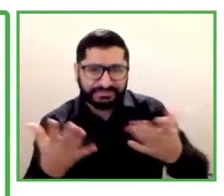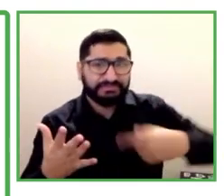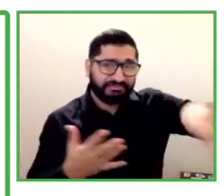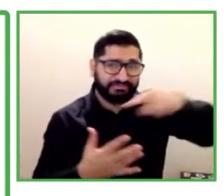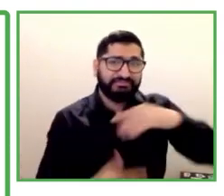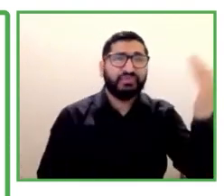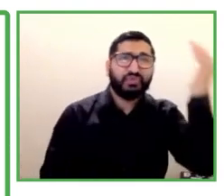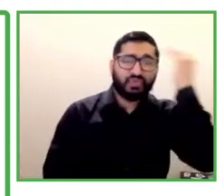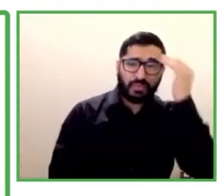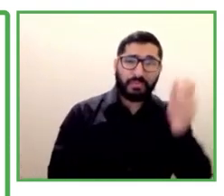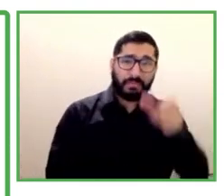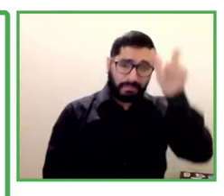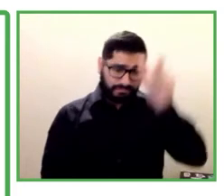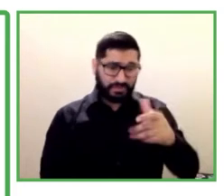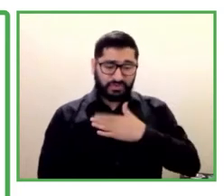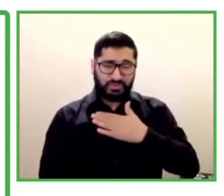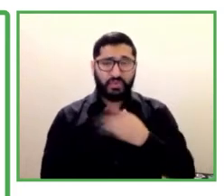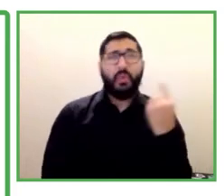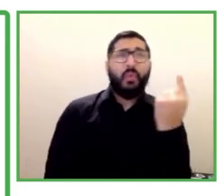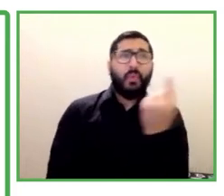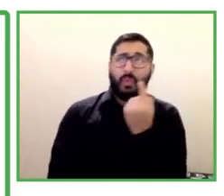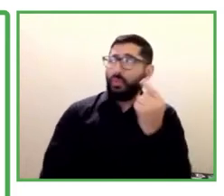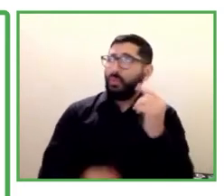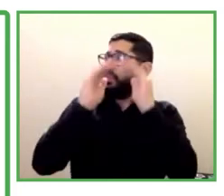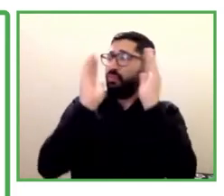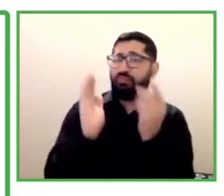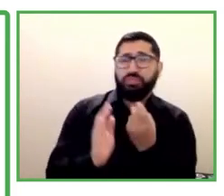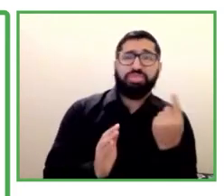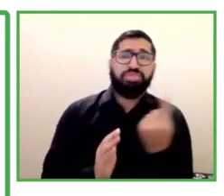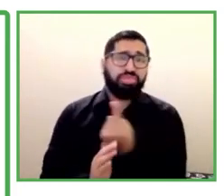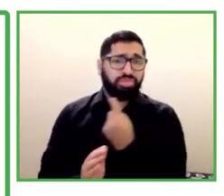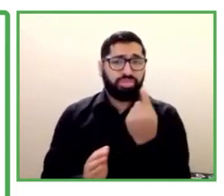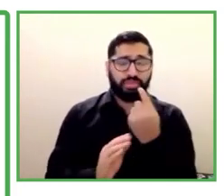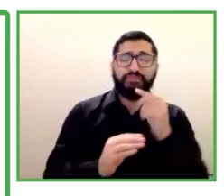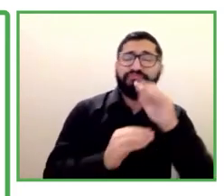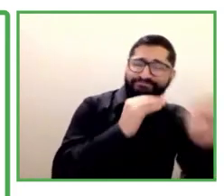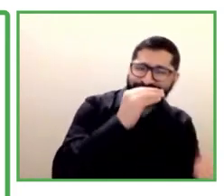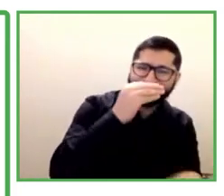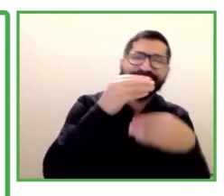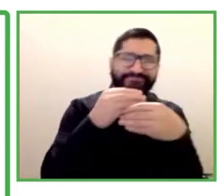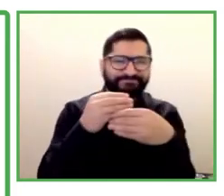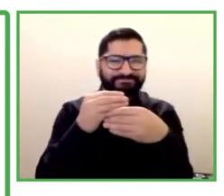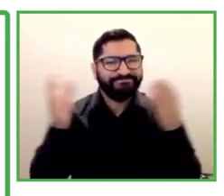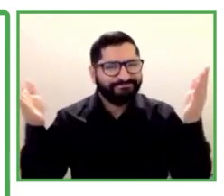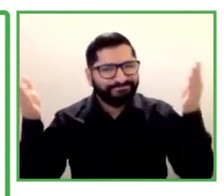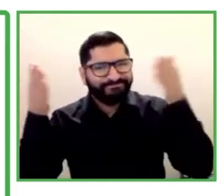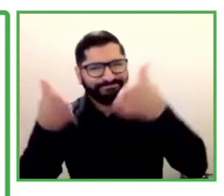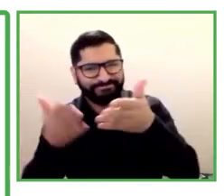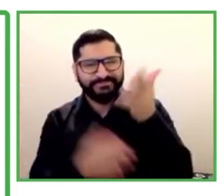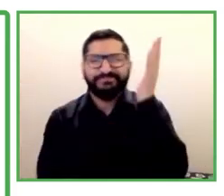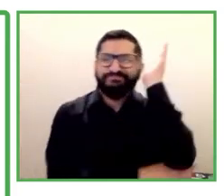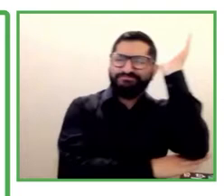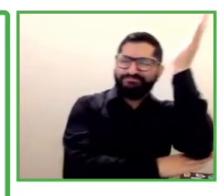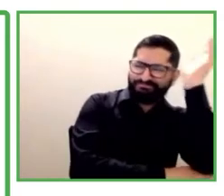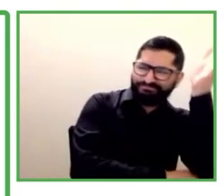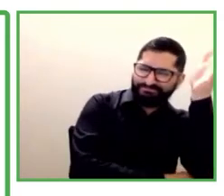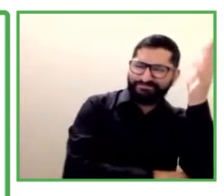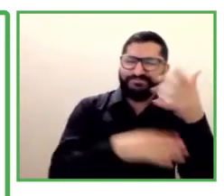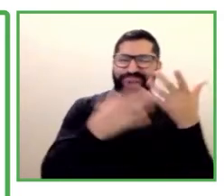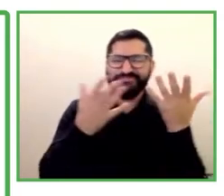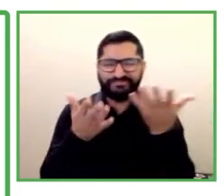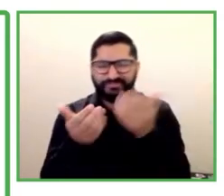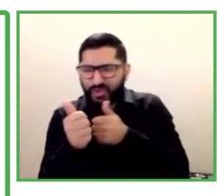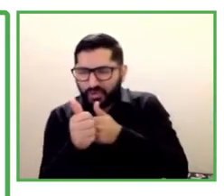Además, añadimos sesiones de consejería y también para asegurar que la productividad